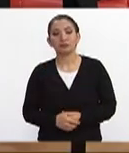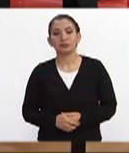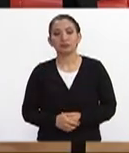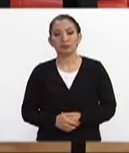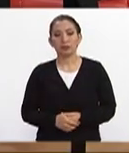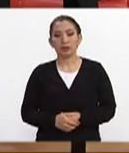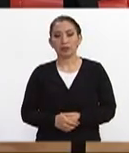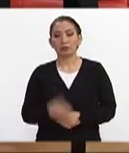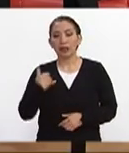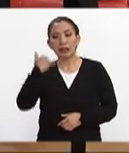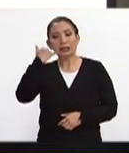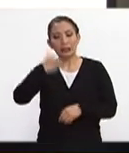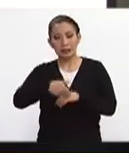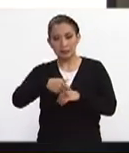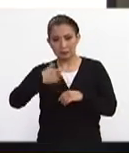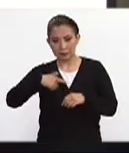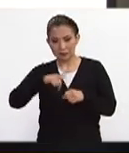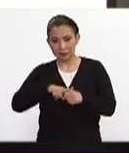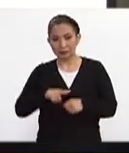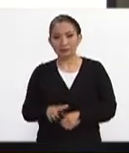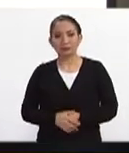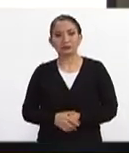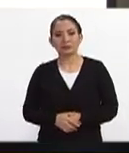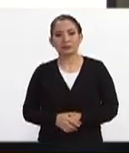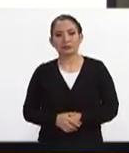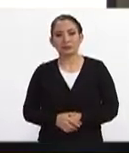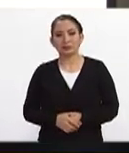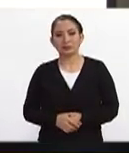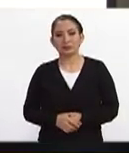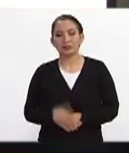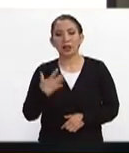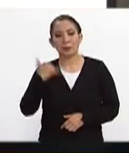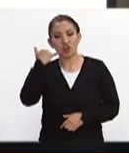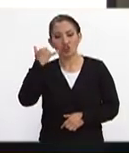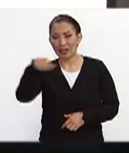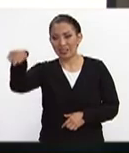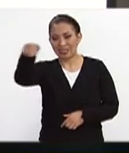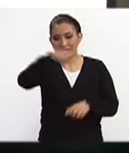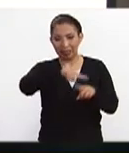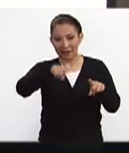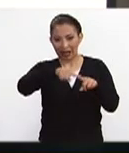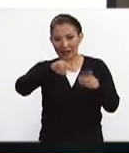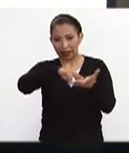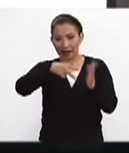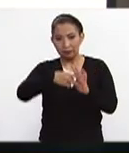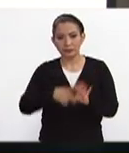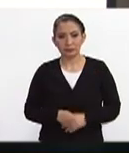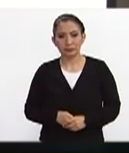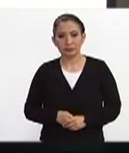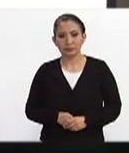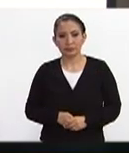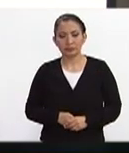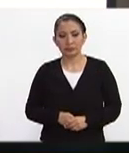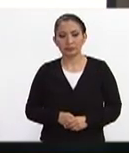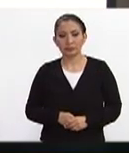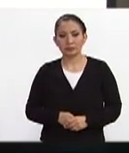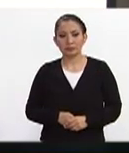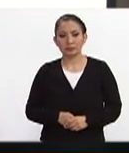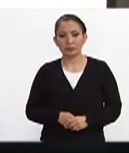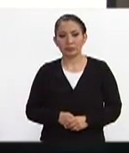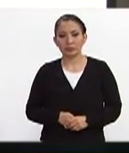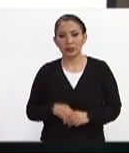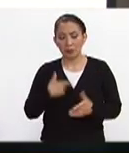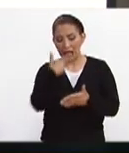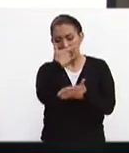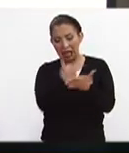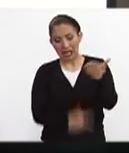le voy a dar mi teléfono personal que es tenemos teléfonos de diferentes arquitectos les voy